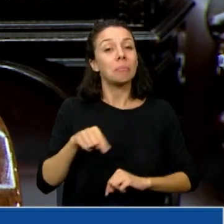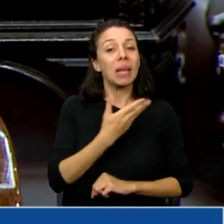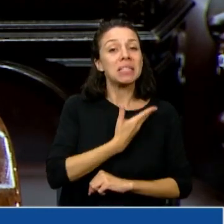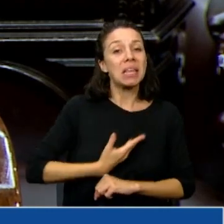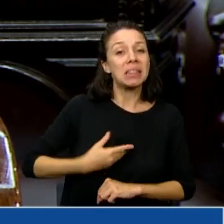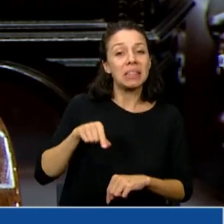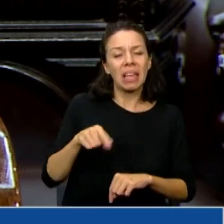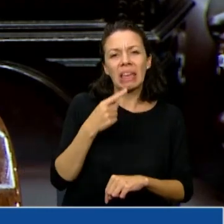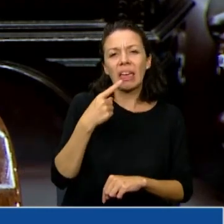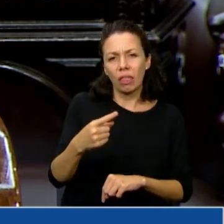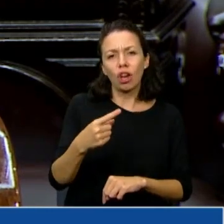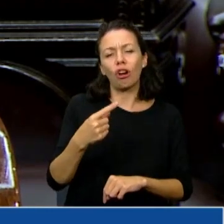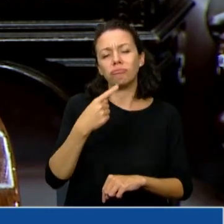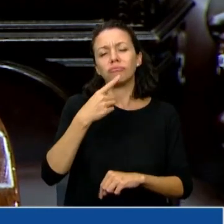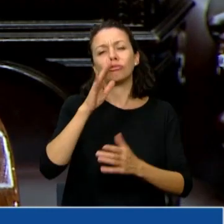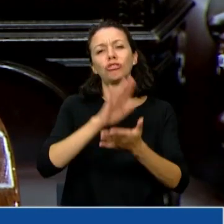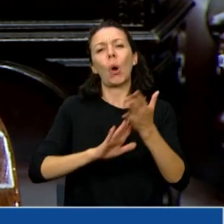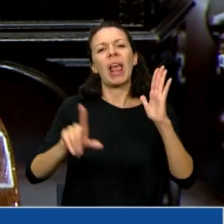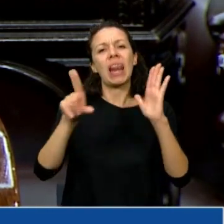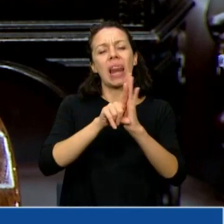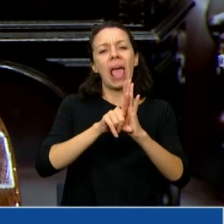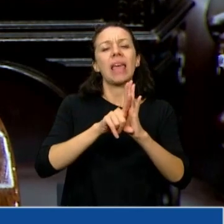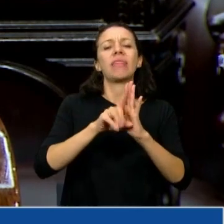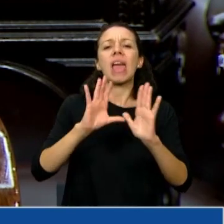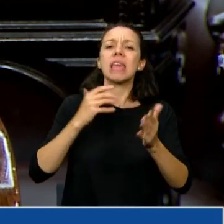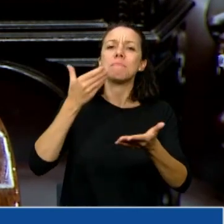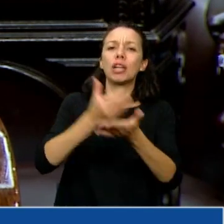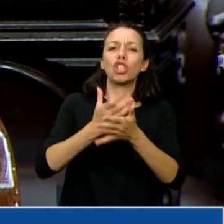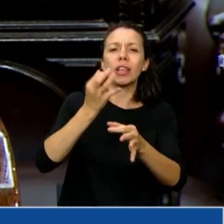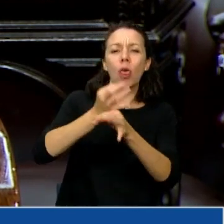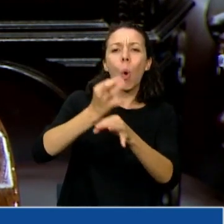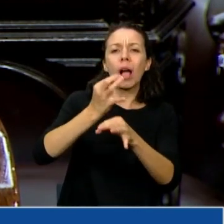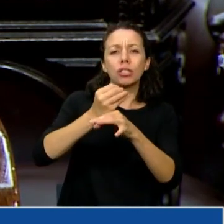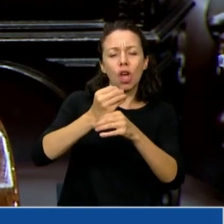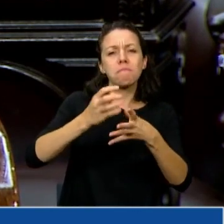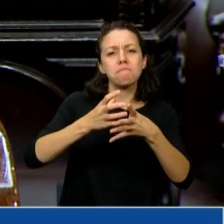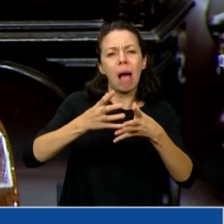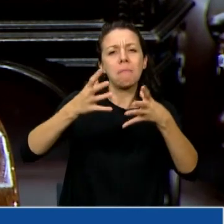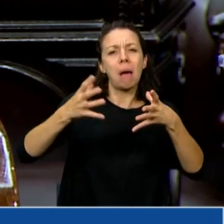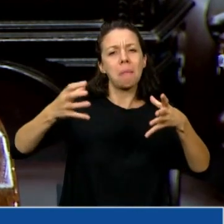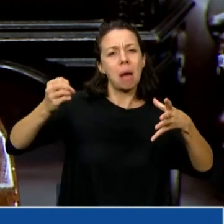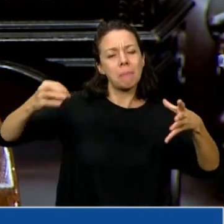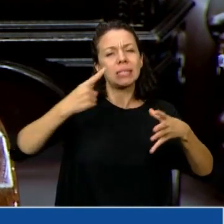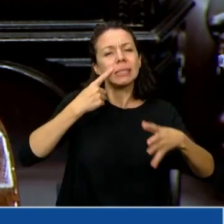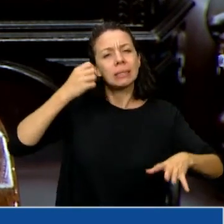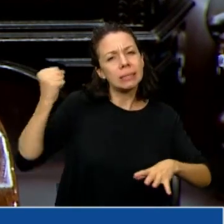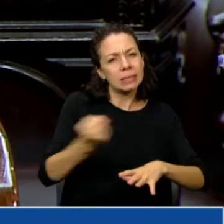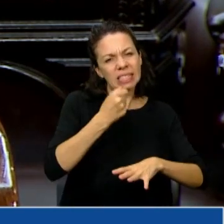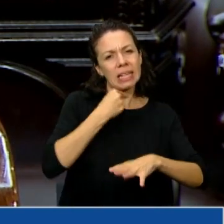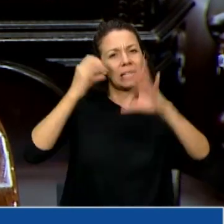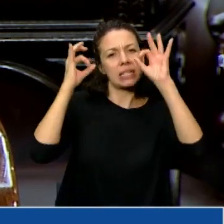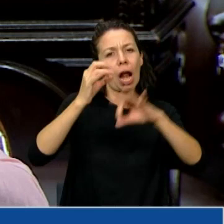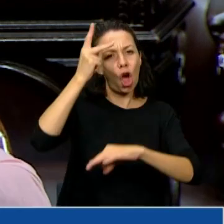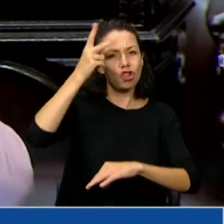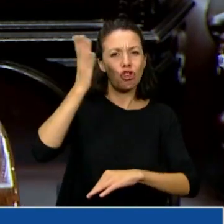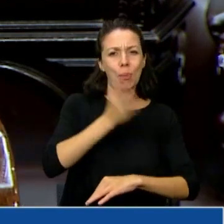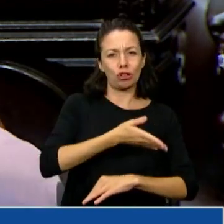Ha comprometido la ley de expansión de la inversión educativa y vamos por el 8%. Vamos por